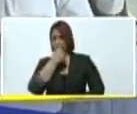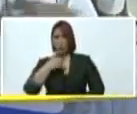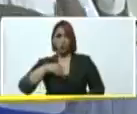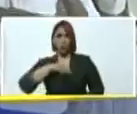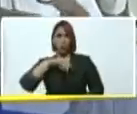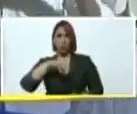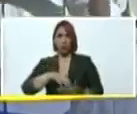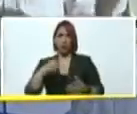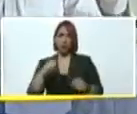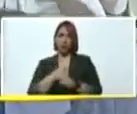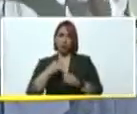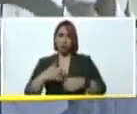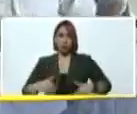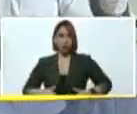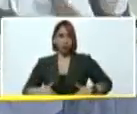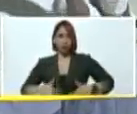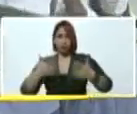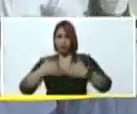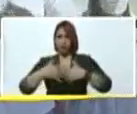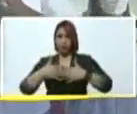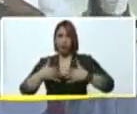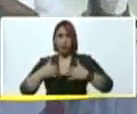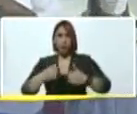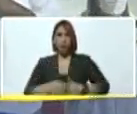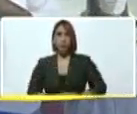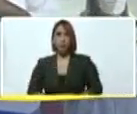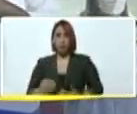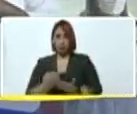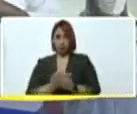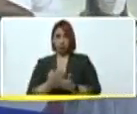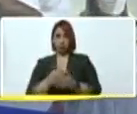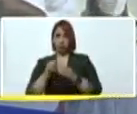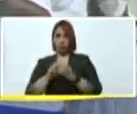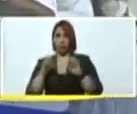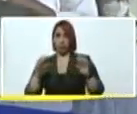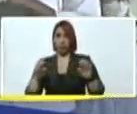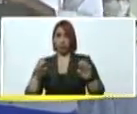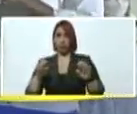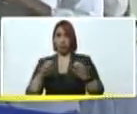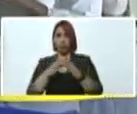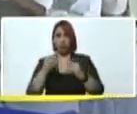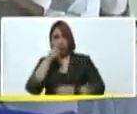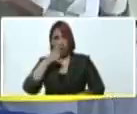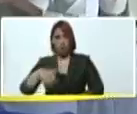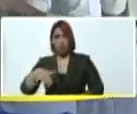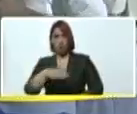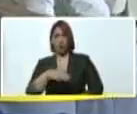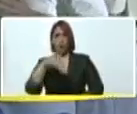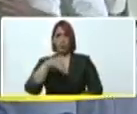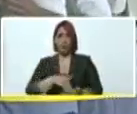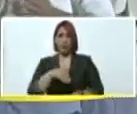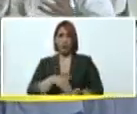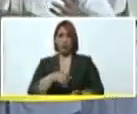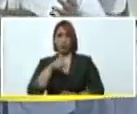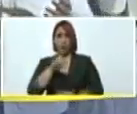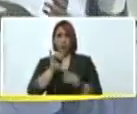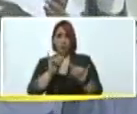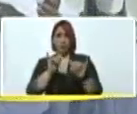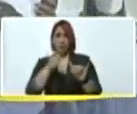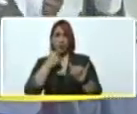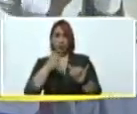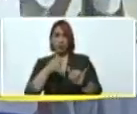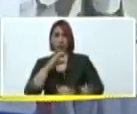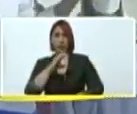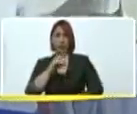estado trabajando la industria la salud la educación de todo el pueblo mirandino y como usted decía estamos acá en este